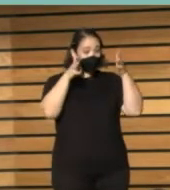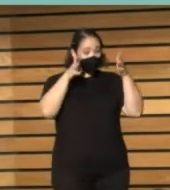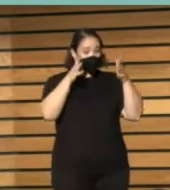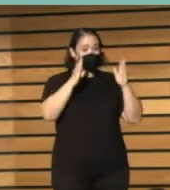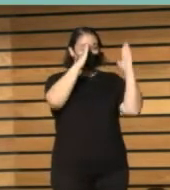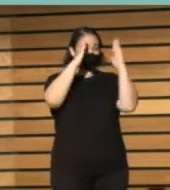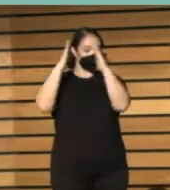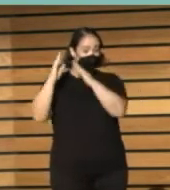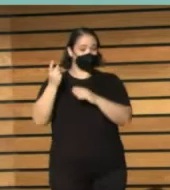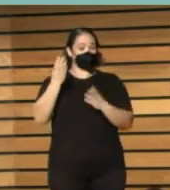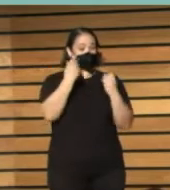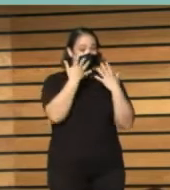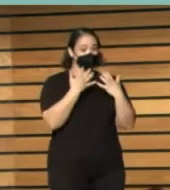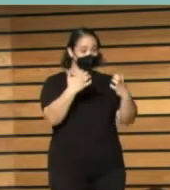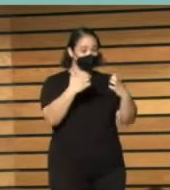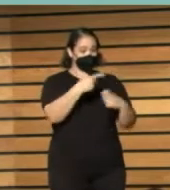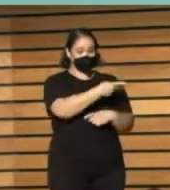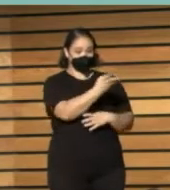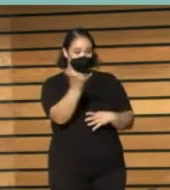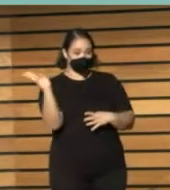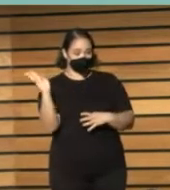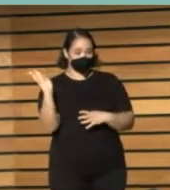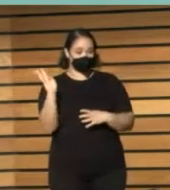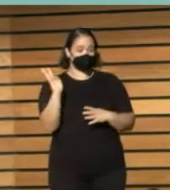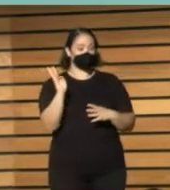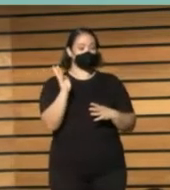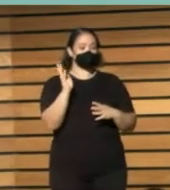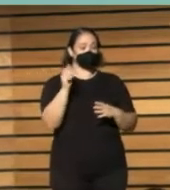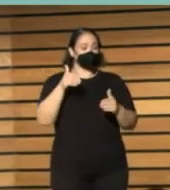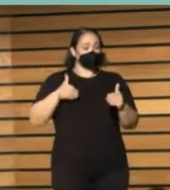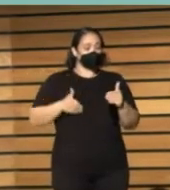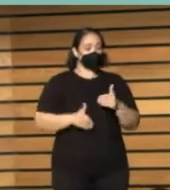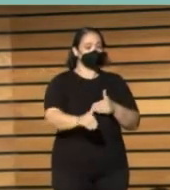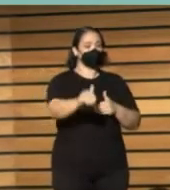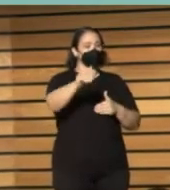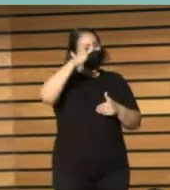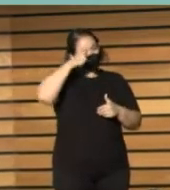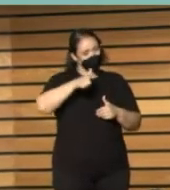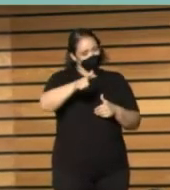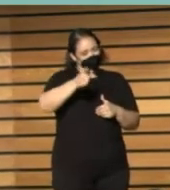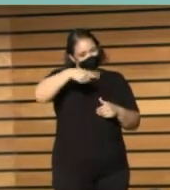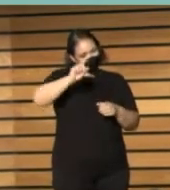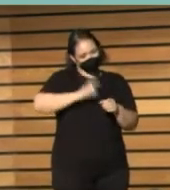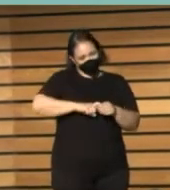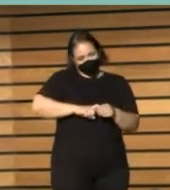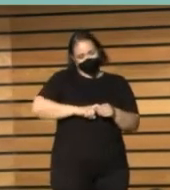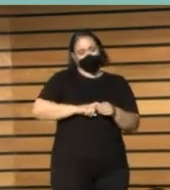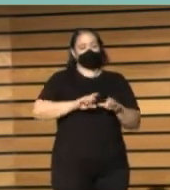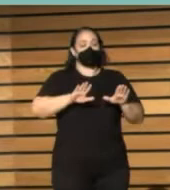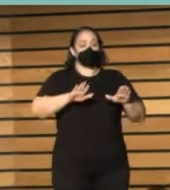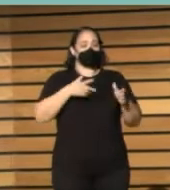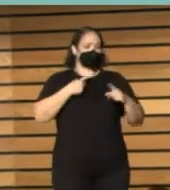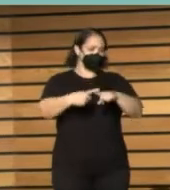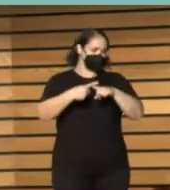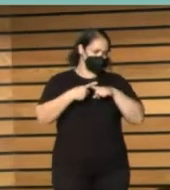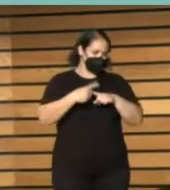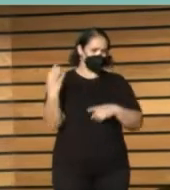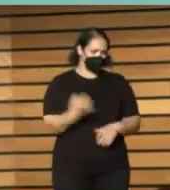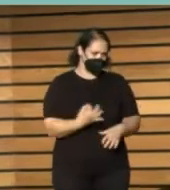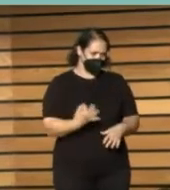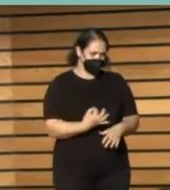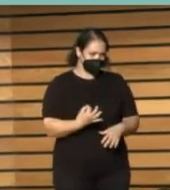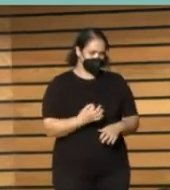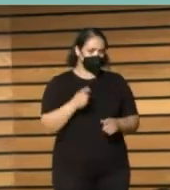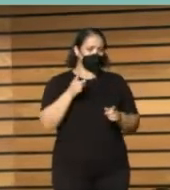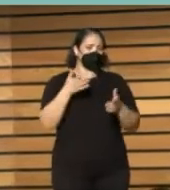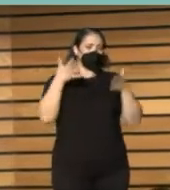A muchos de vosotros os quedará un poquito lejos, pero creo que es importante compartir también esta